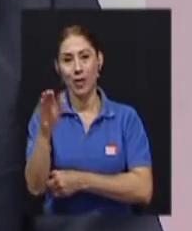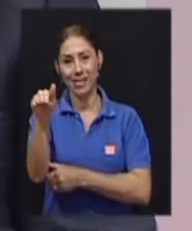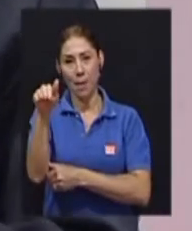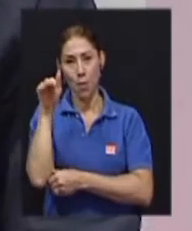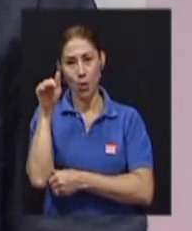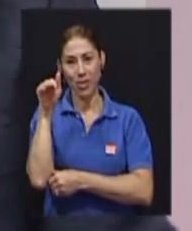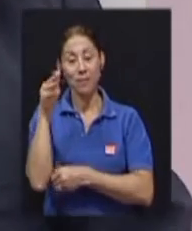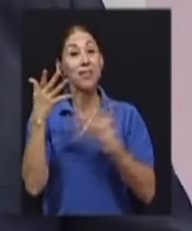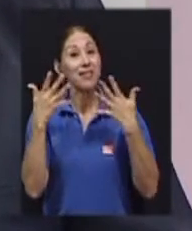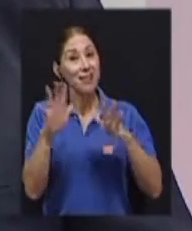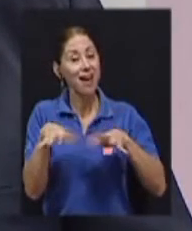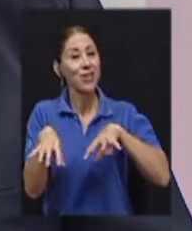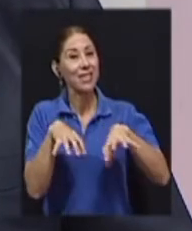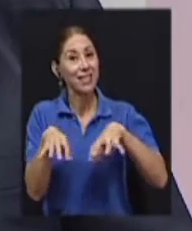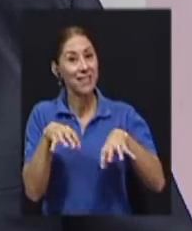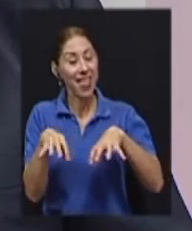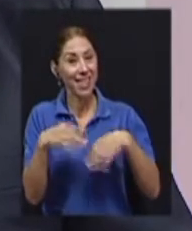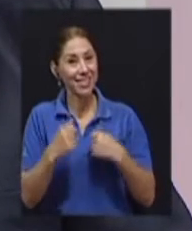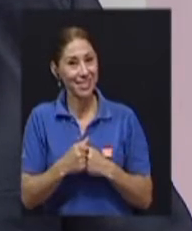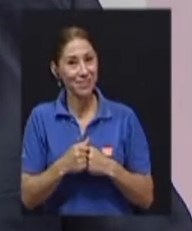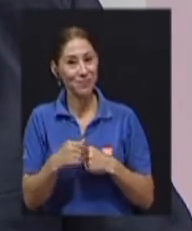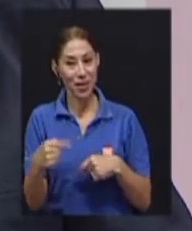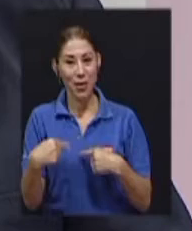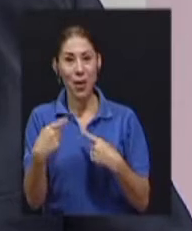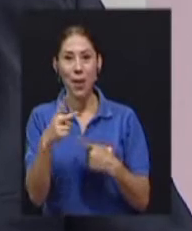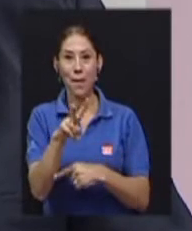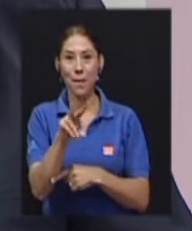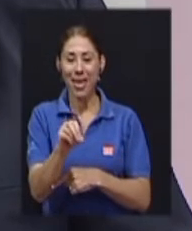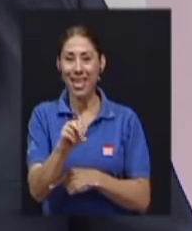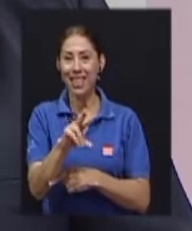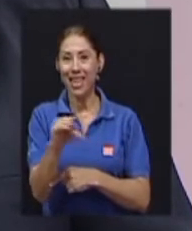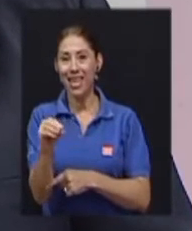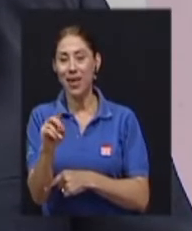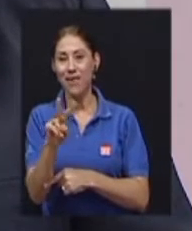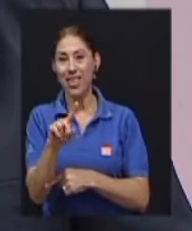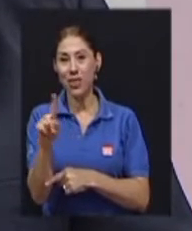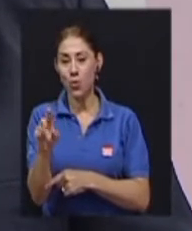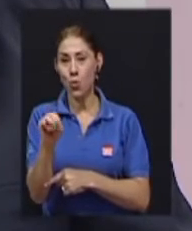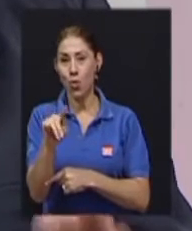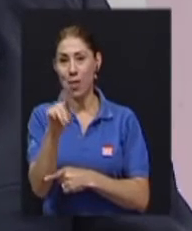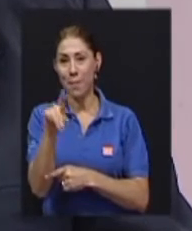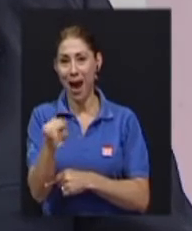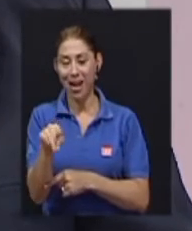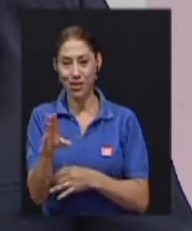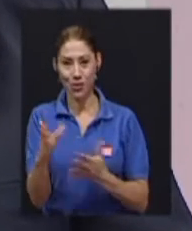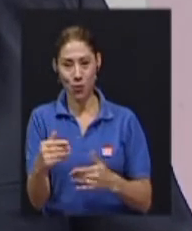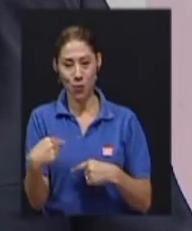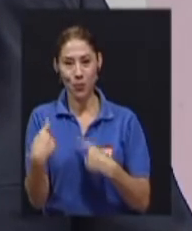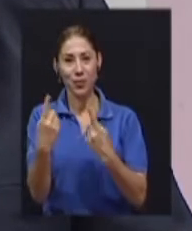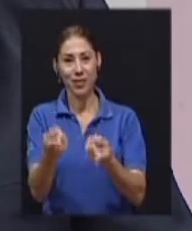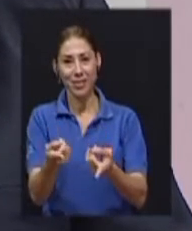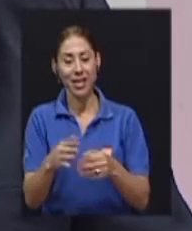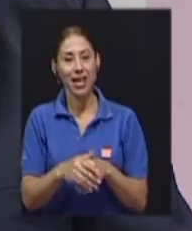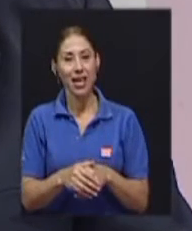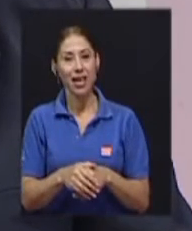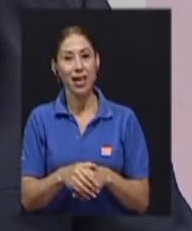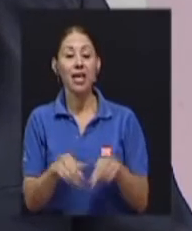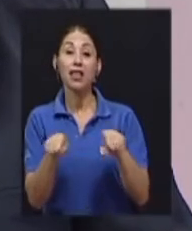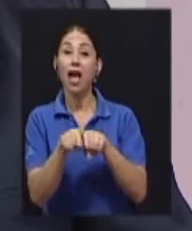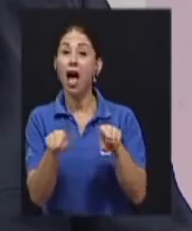ya este 20 y 21 de marzo y como un dato pues